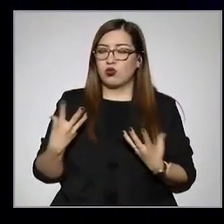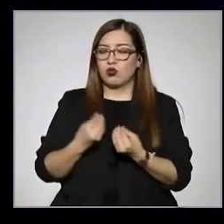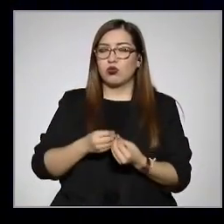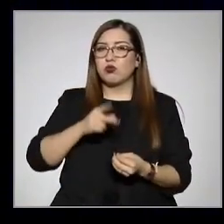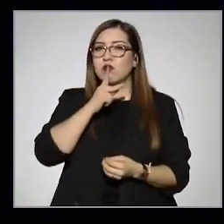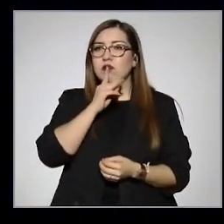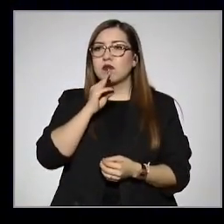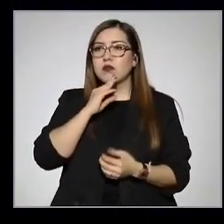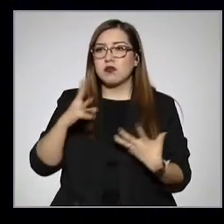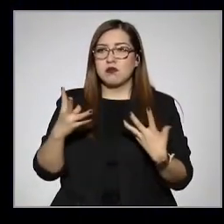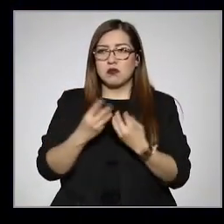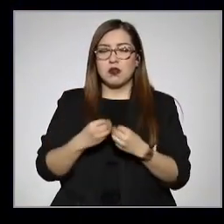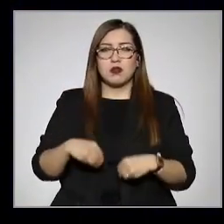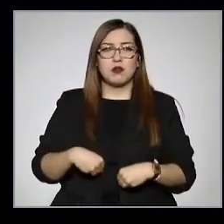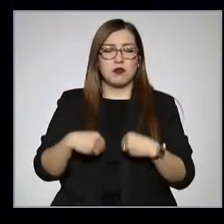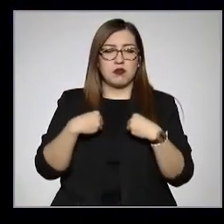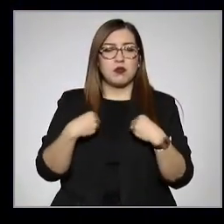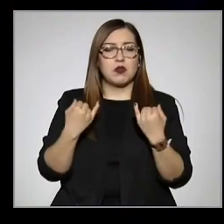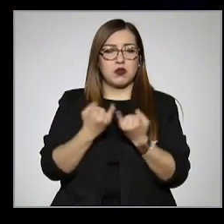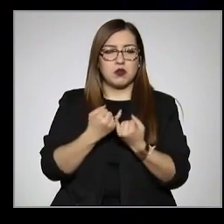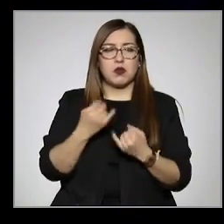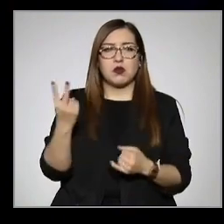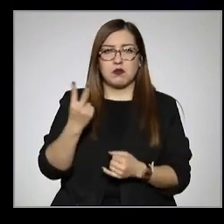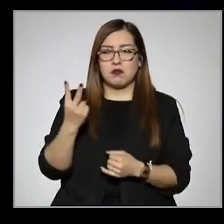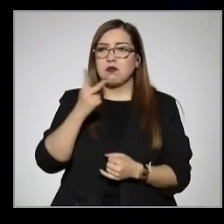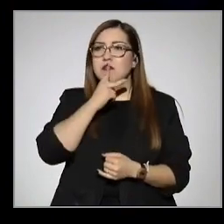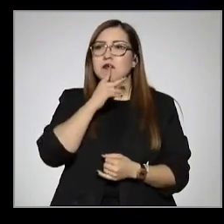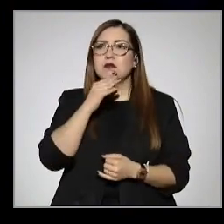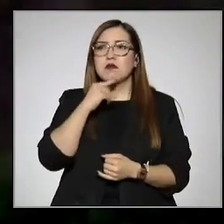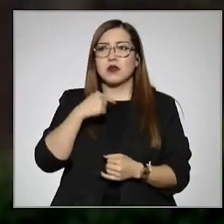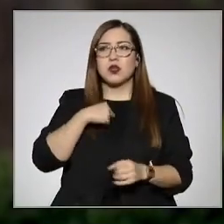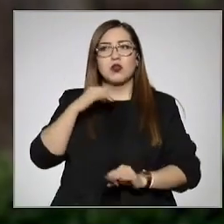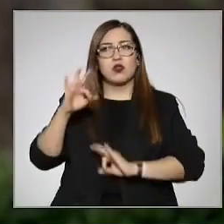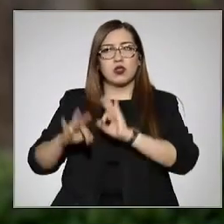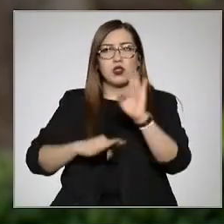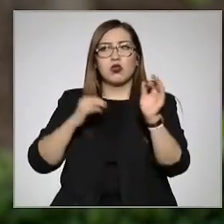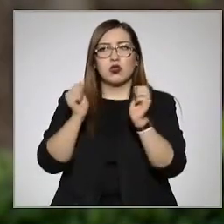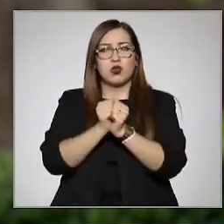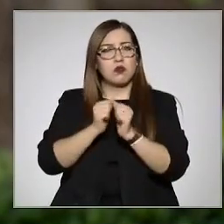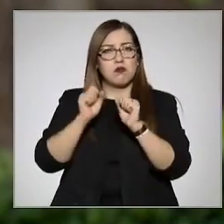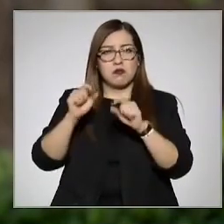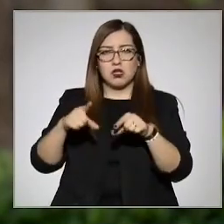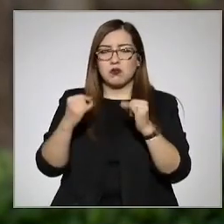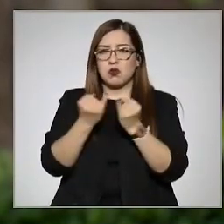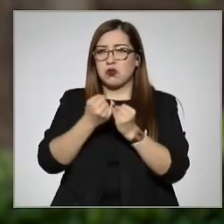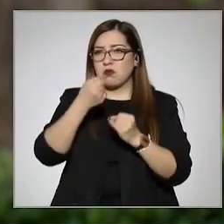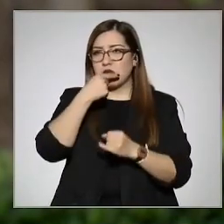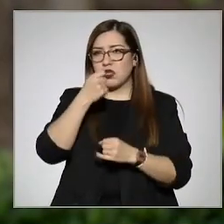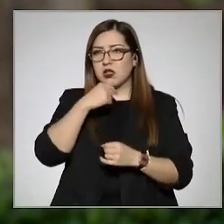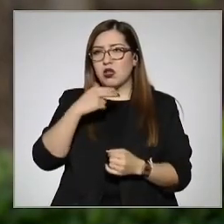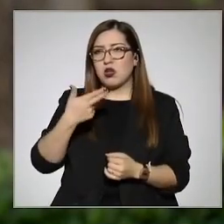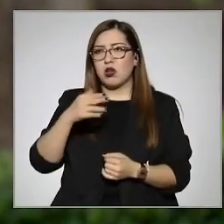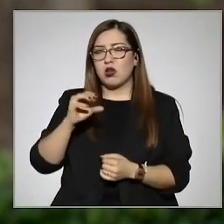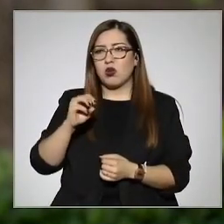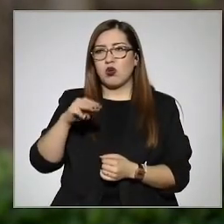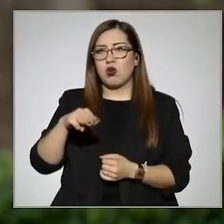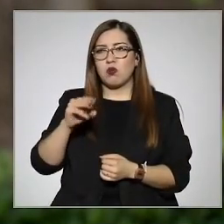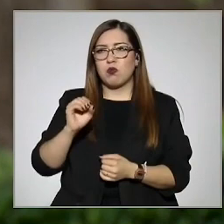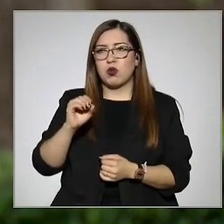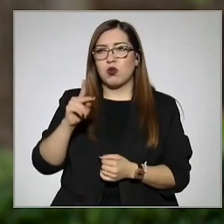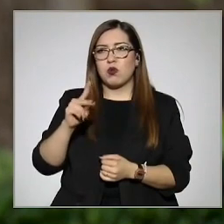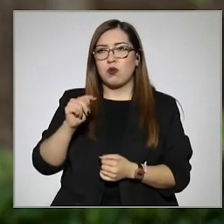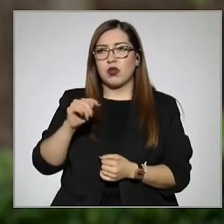y, pues también mis padres los trato con medicamento homeopático. Mi padre en el 2011 tuvo, este,